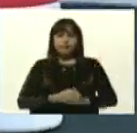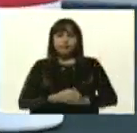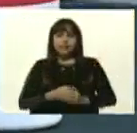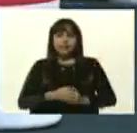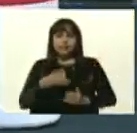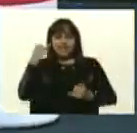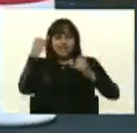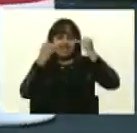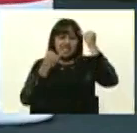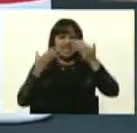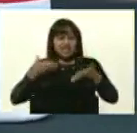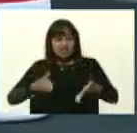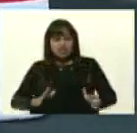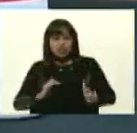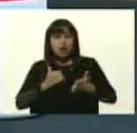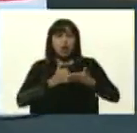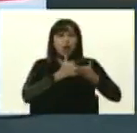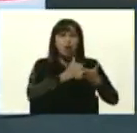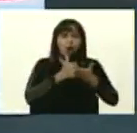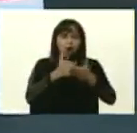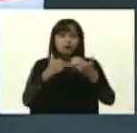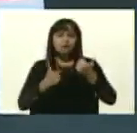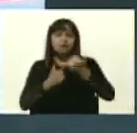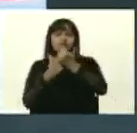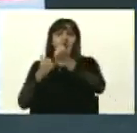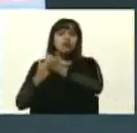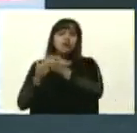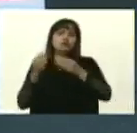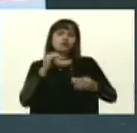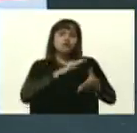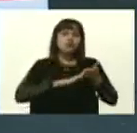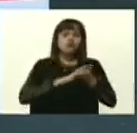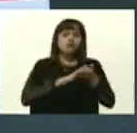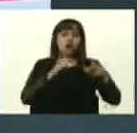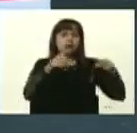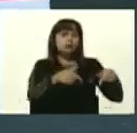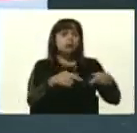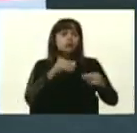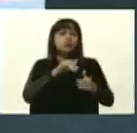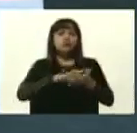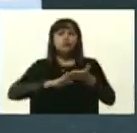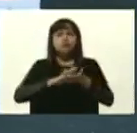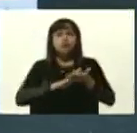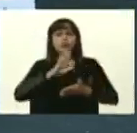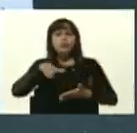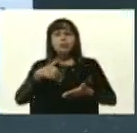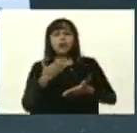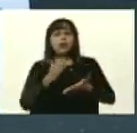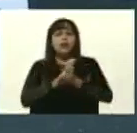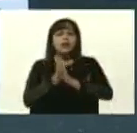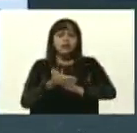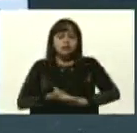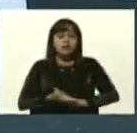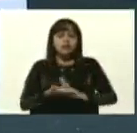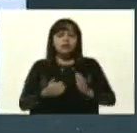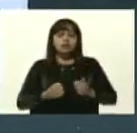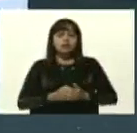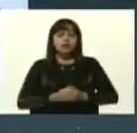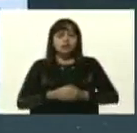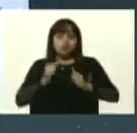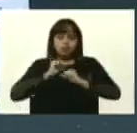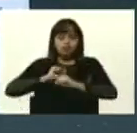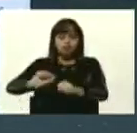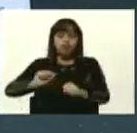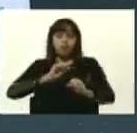nació de aportar soluciones. Una solución para luchar o una herramienta para luchar contra la